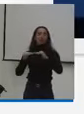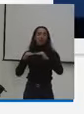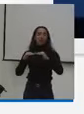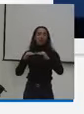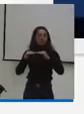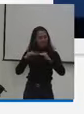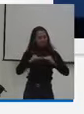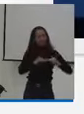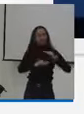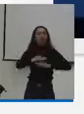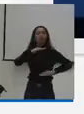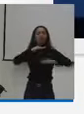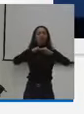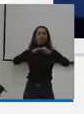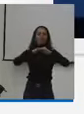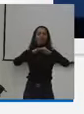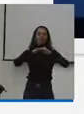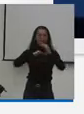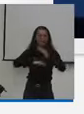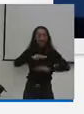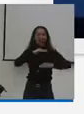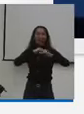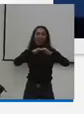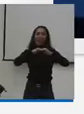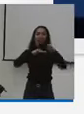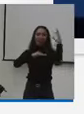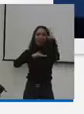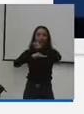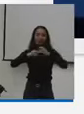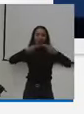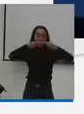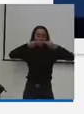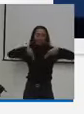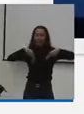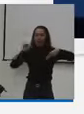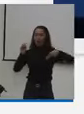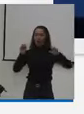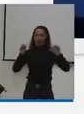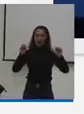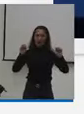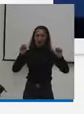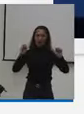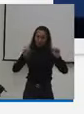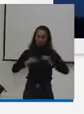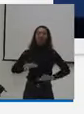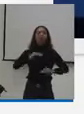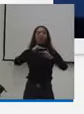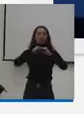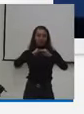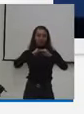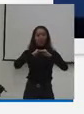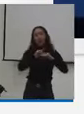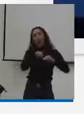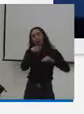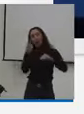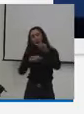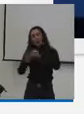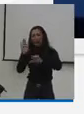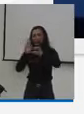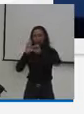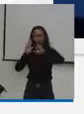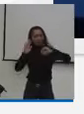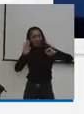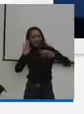y ahí incluye los factores de género y también en el artículo tercero que